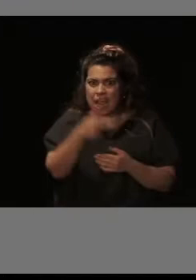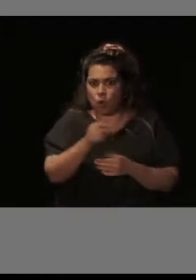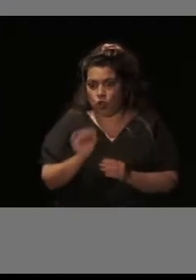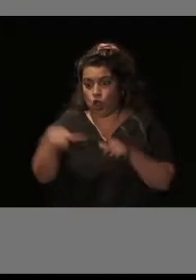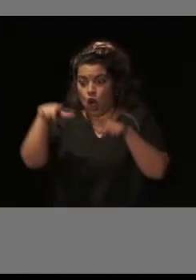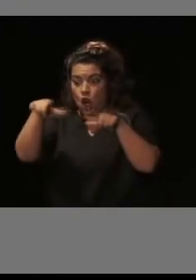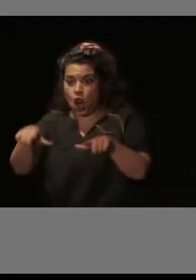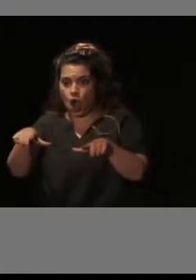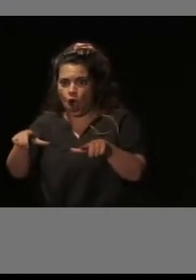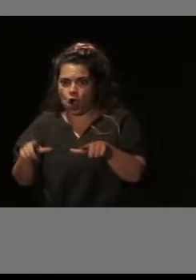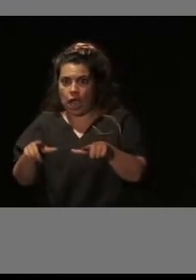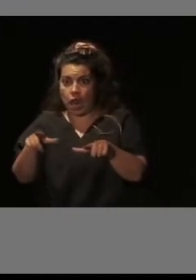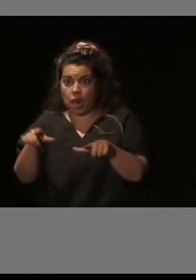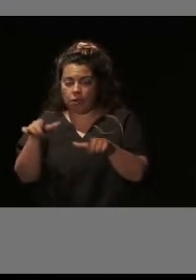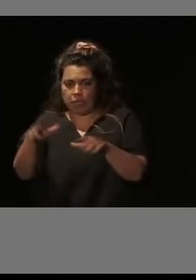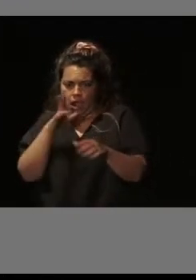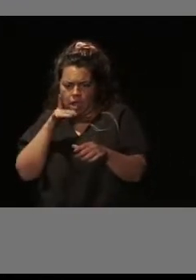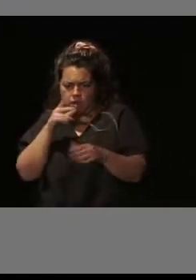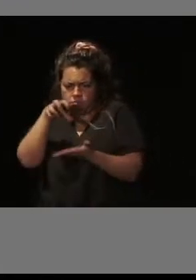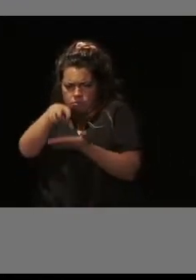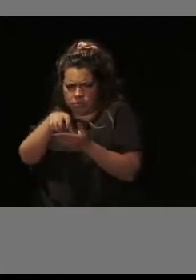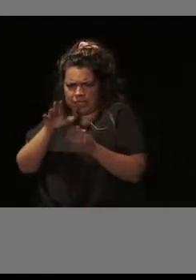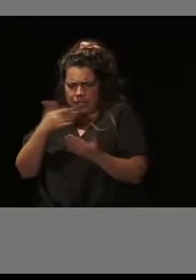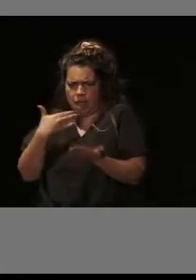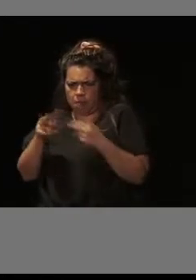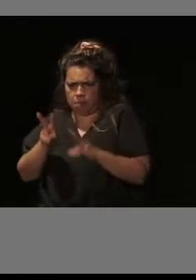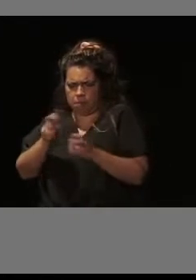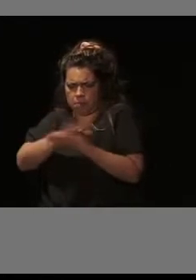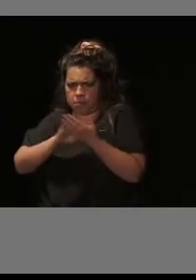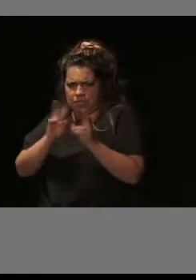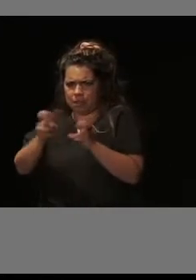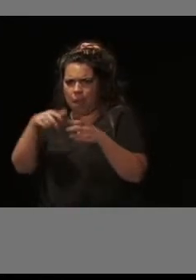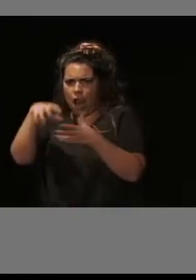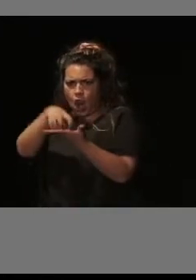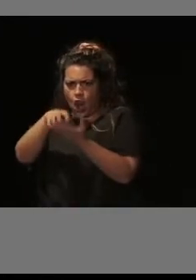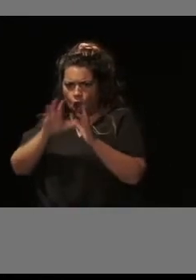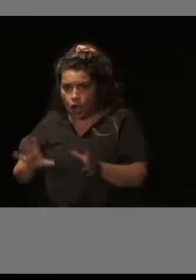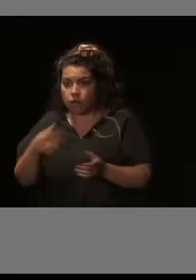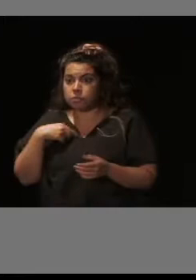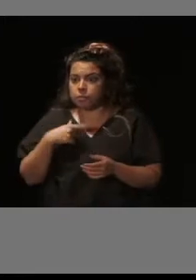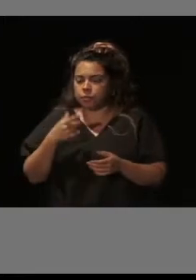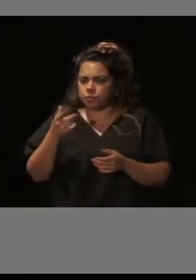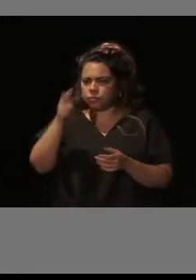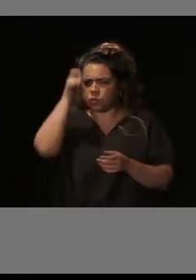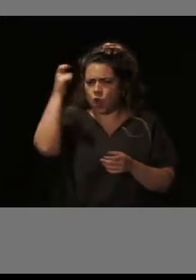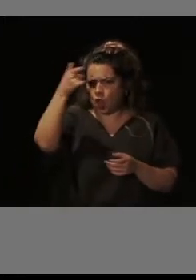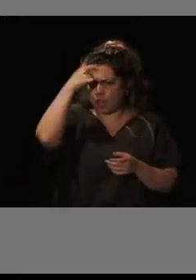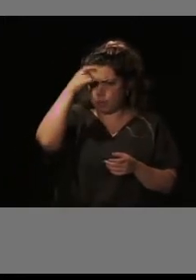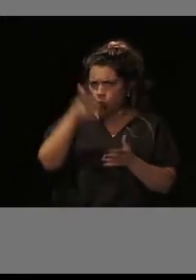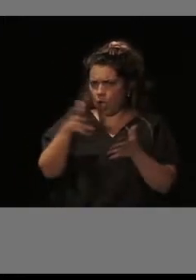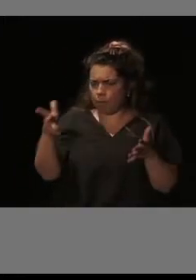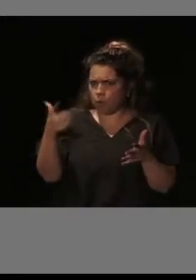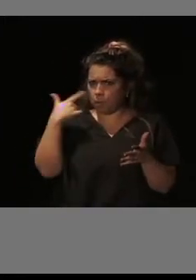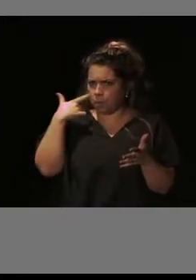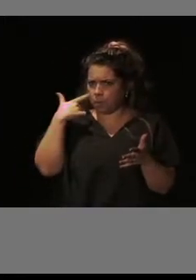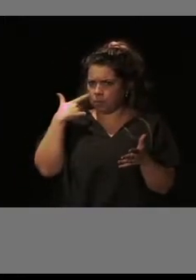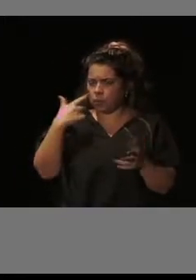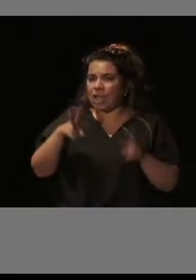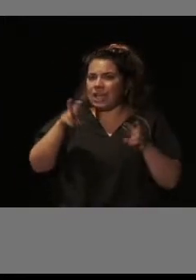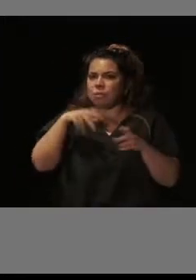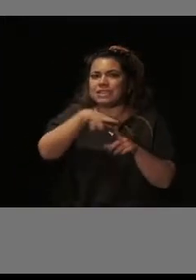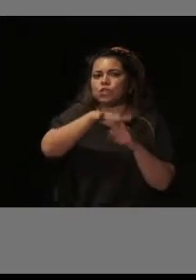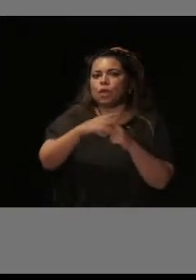veremos, nos centramos en los locales. Y sobre todo por el concepto amplio desde el cual se creó, pues abarcando situaciones de